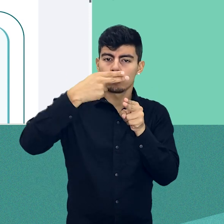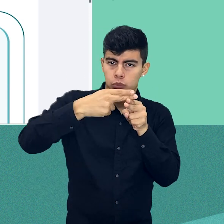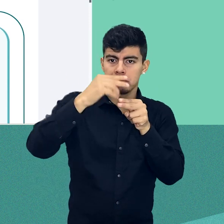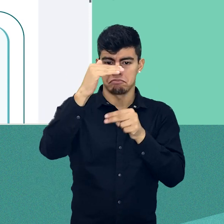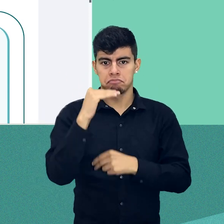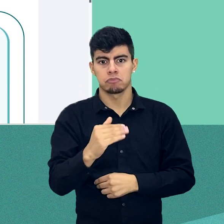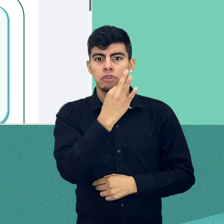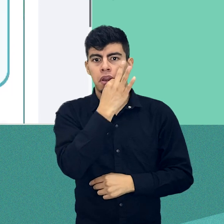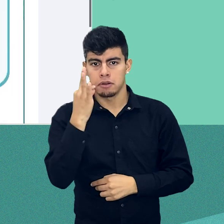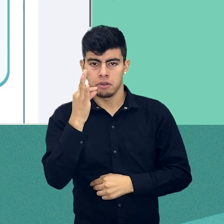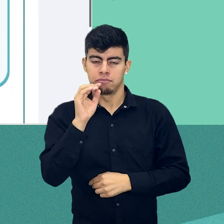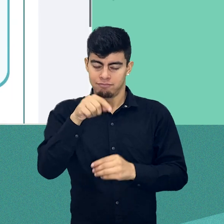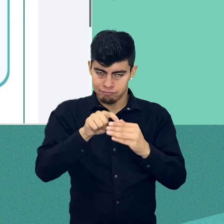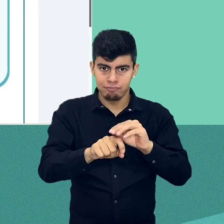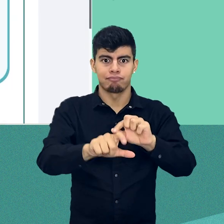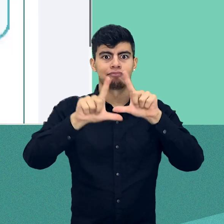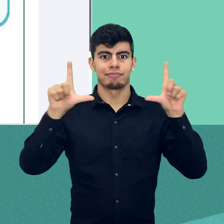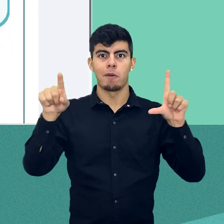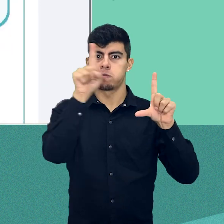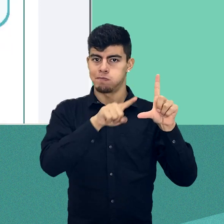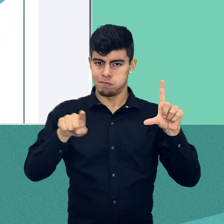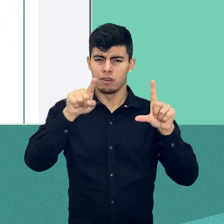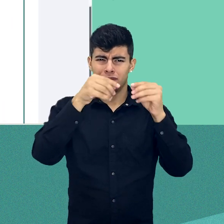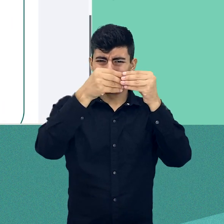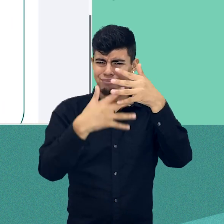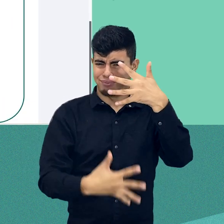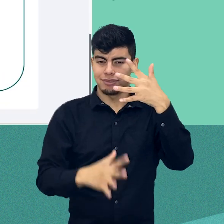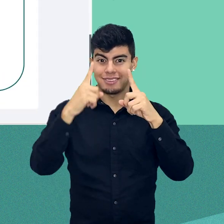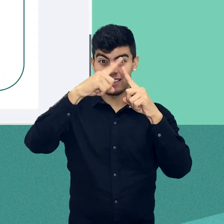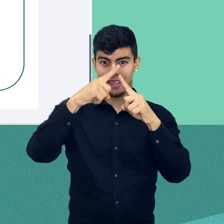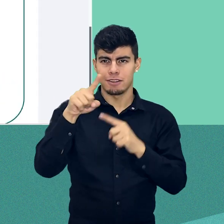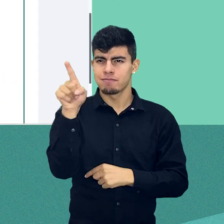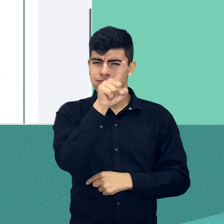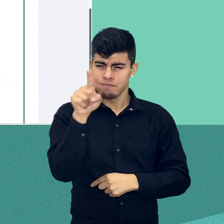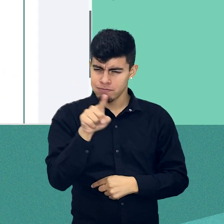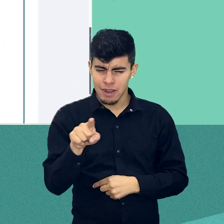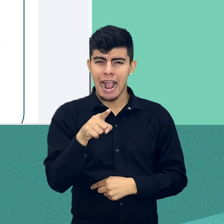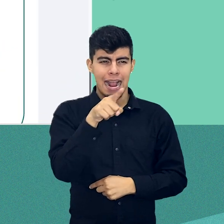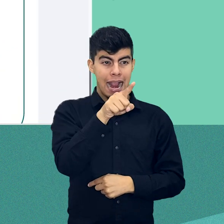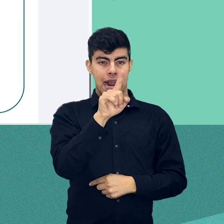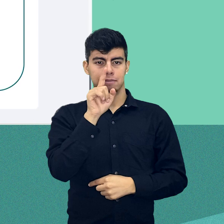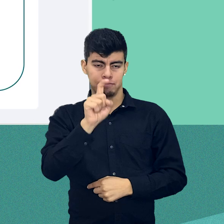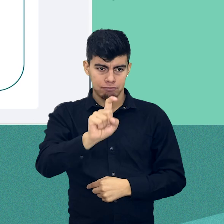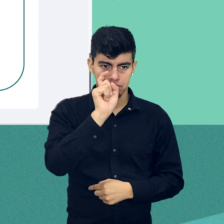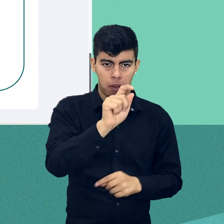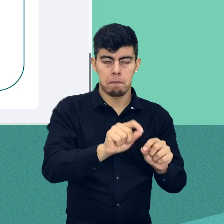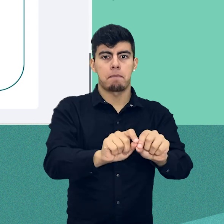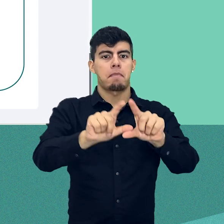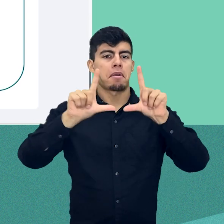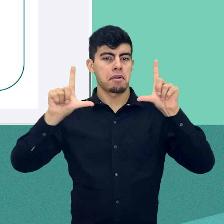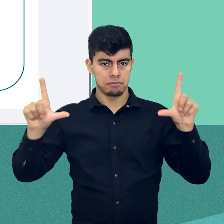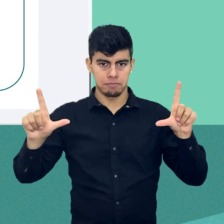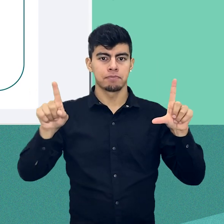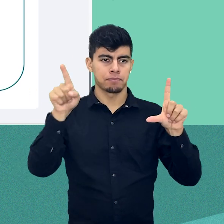Una vez ingresemos al curso, buscamos la tarea que queremos resolver. Generalmente, la podemos encontrar en la parte inferior de la